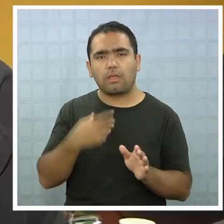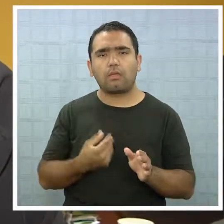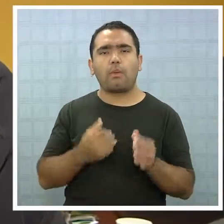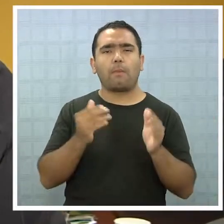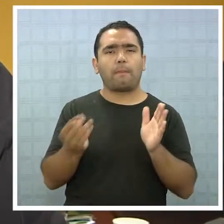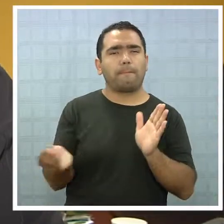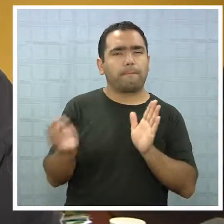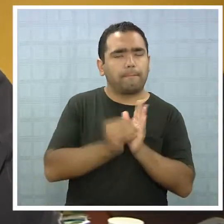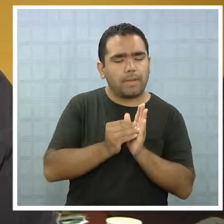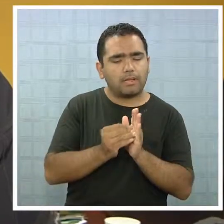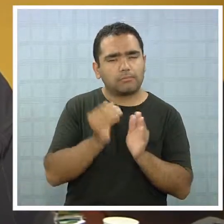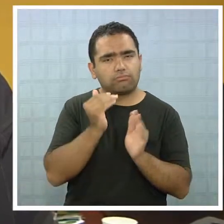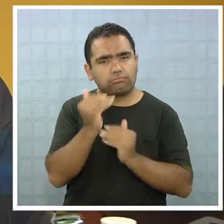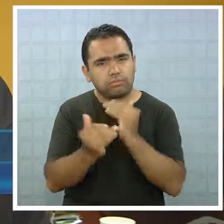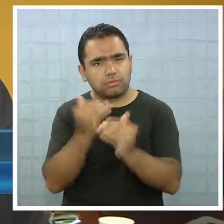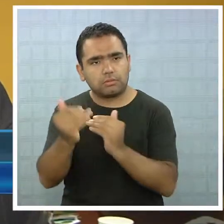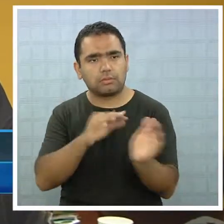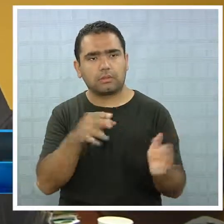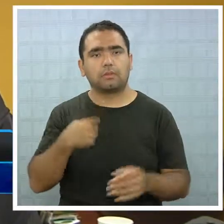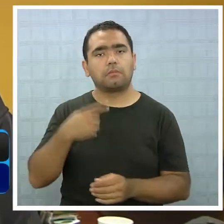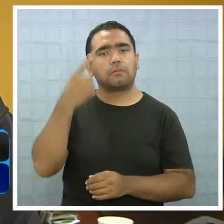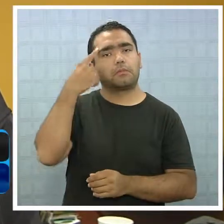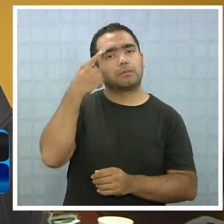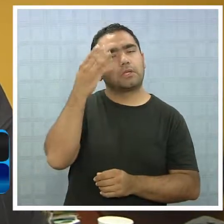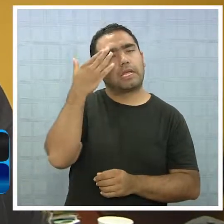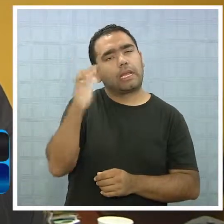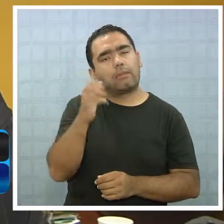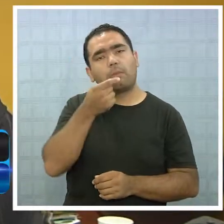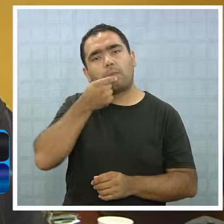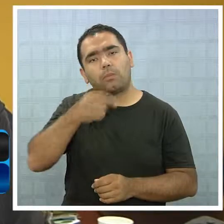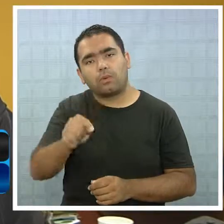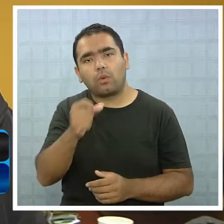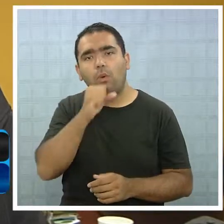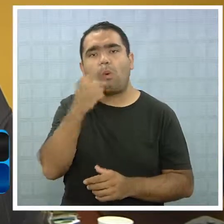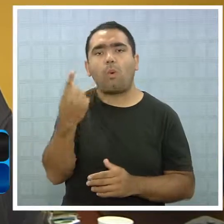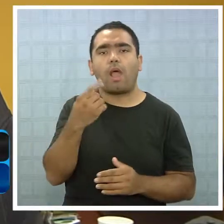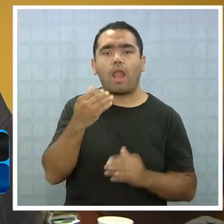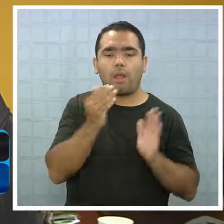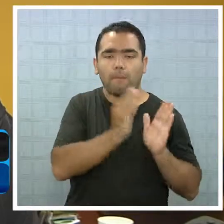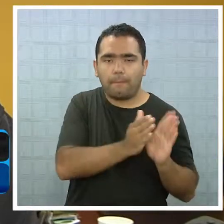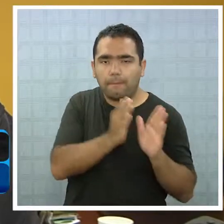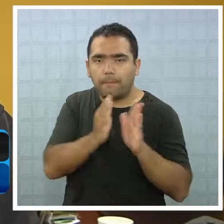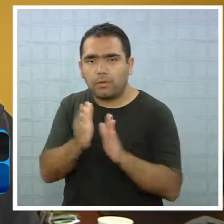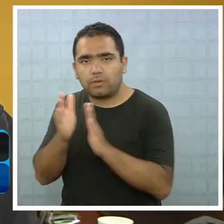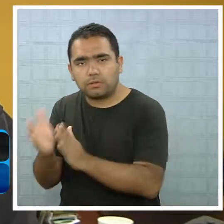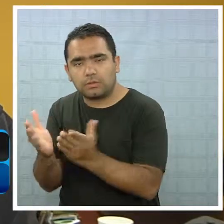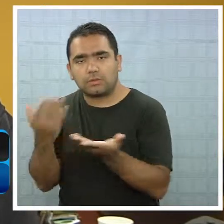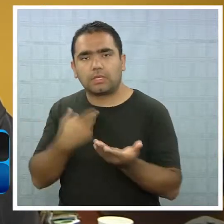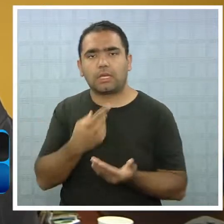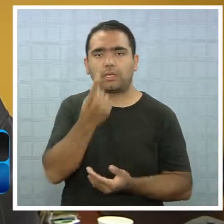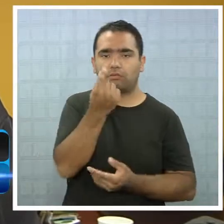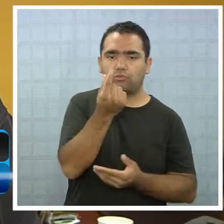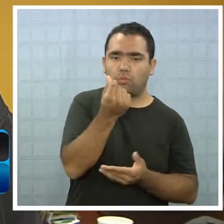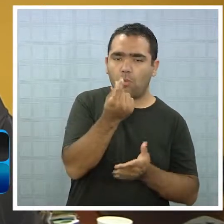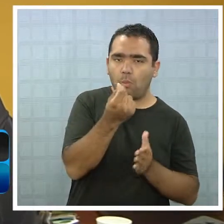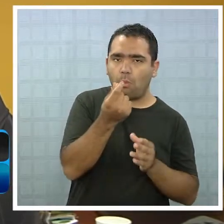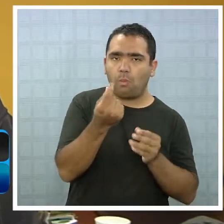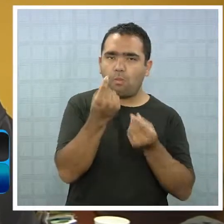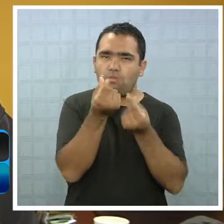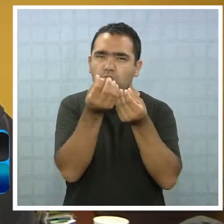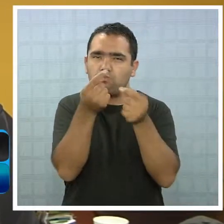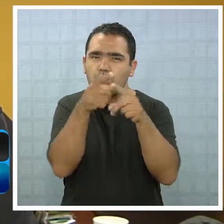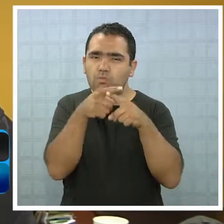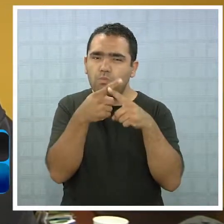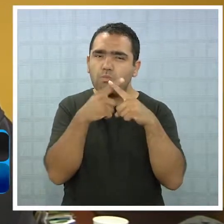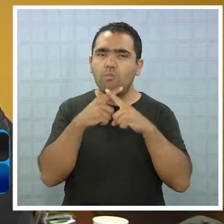elaboración y nosotros creemos que prontamente vamos a informar cuáles van a ser los procesos, cuáles van a ser los montos y los sistemas